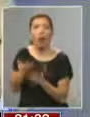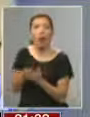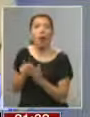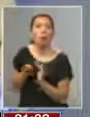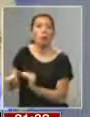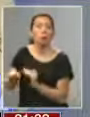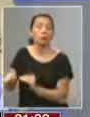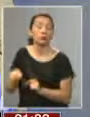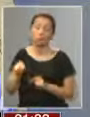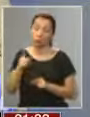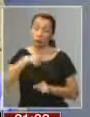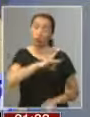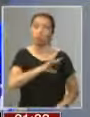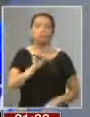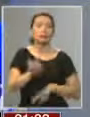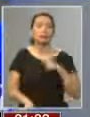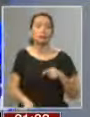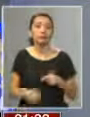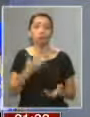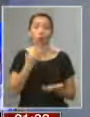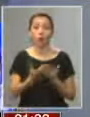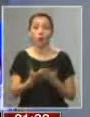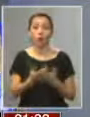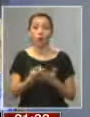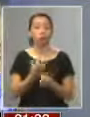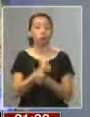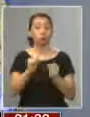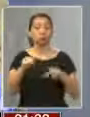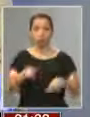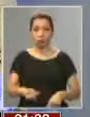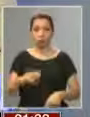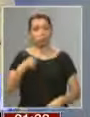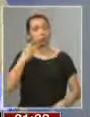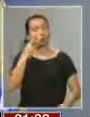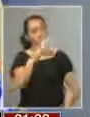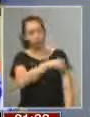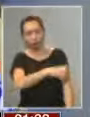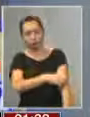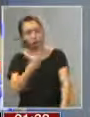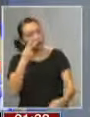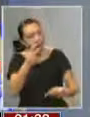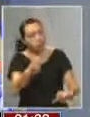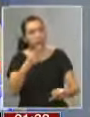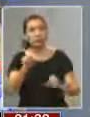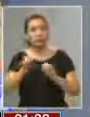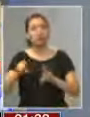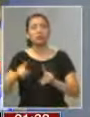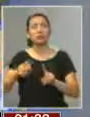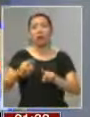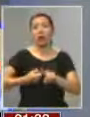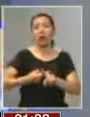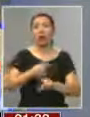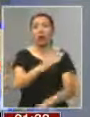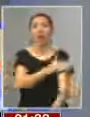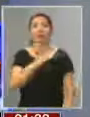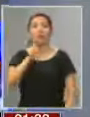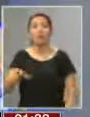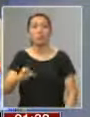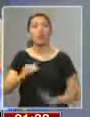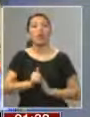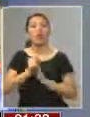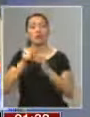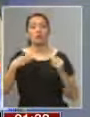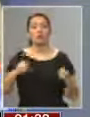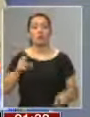chilenos hoy día hemos aceptado esto. Entonces, cuando usted se retira hoy día, y yo recorro el país enseñando sobre los abusos de la AFP, sobre el liderazgo y todo,